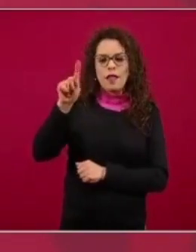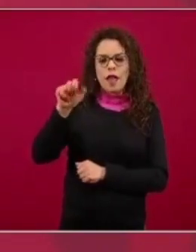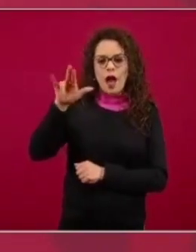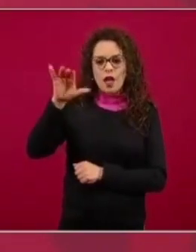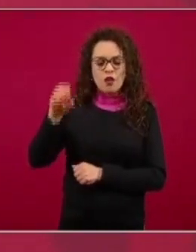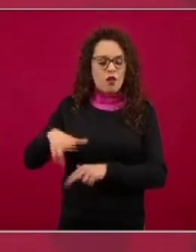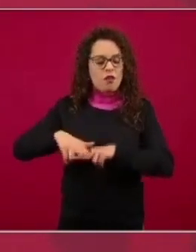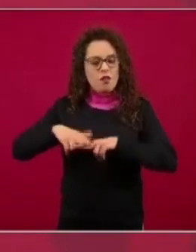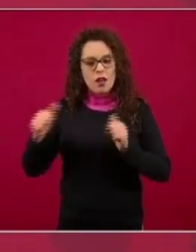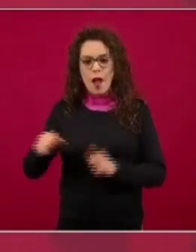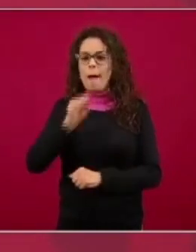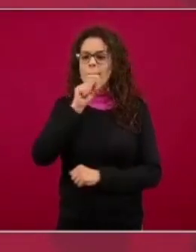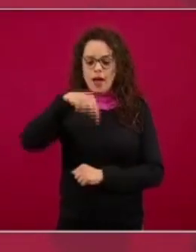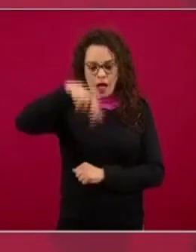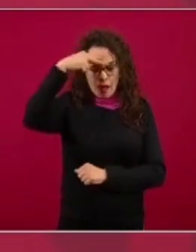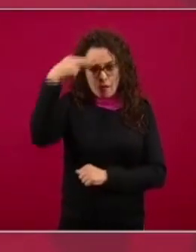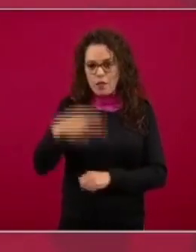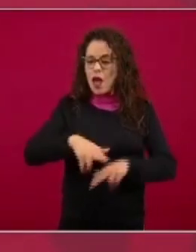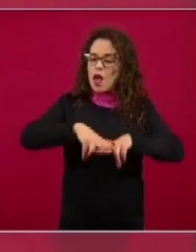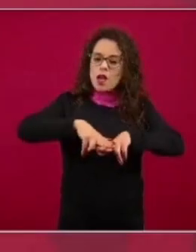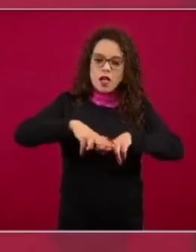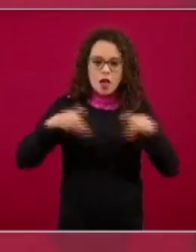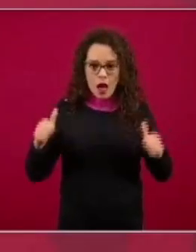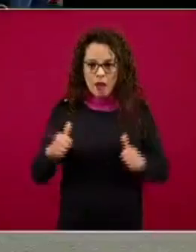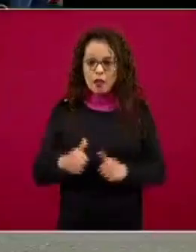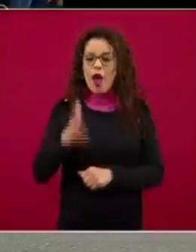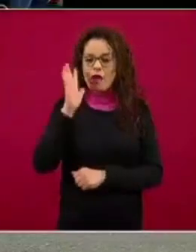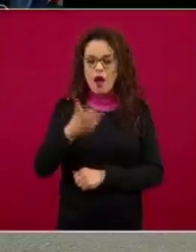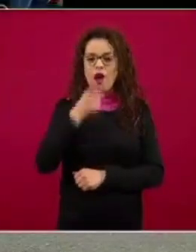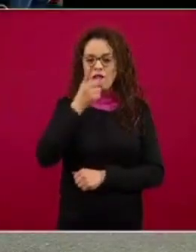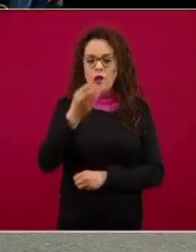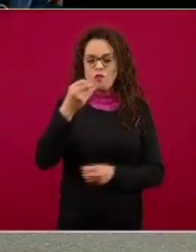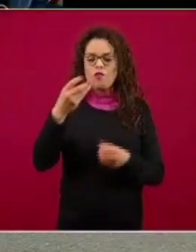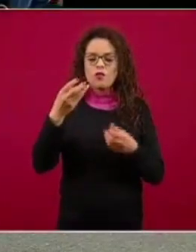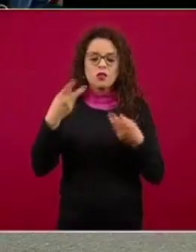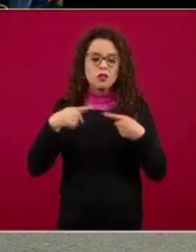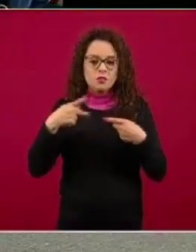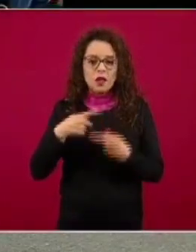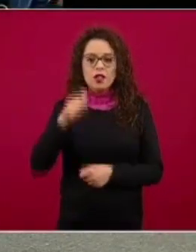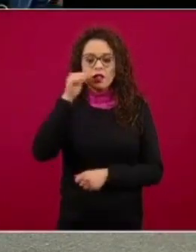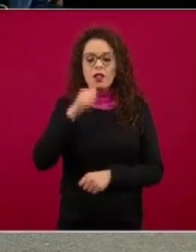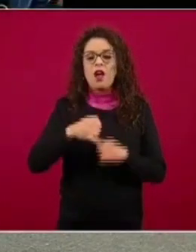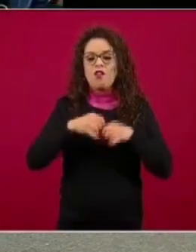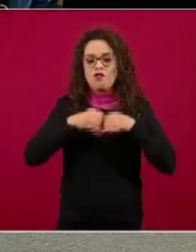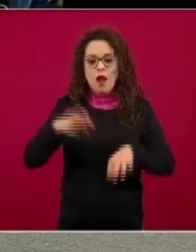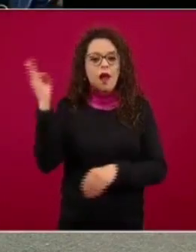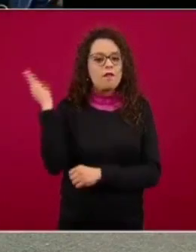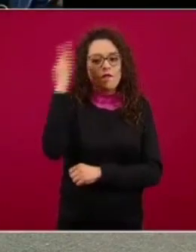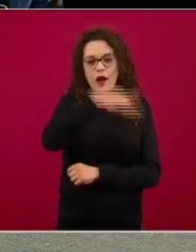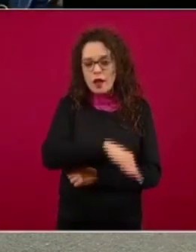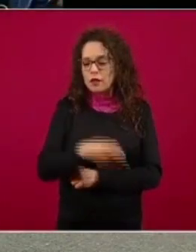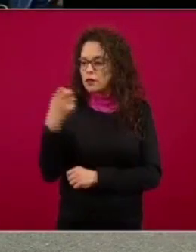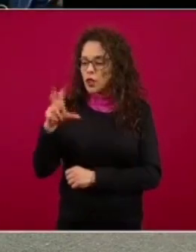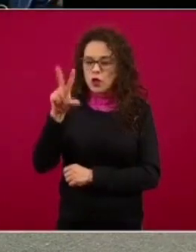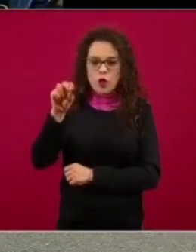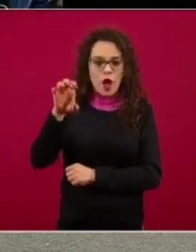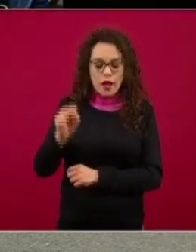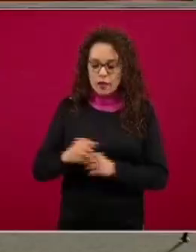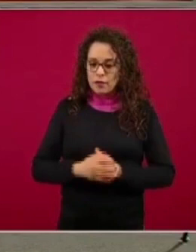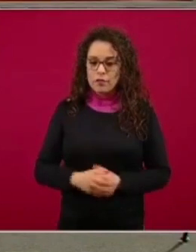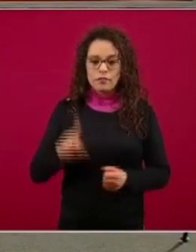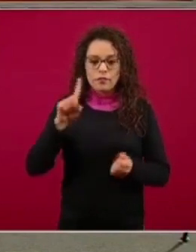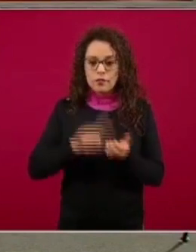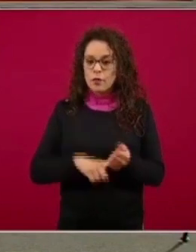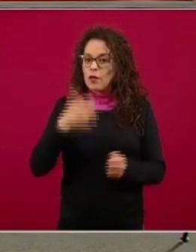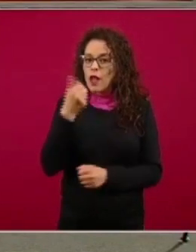México que también hemos recibido difamación al respecto la inmunidad de rebaño es una condición natural que se da en todas las